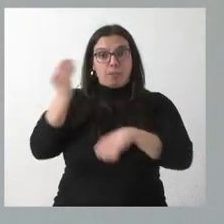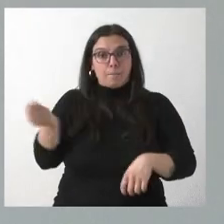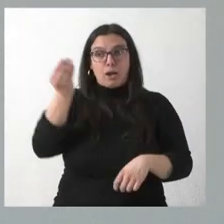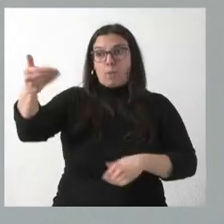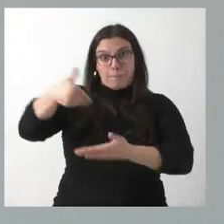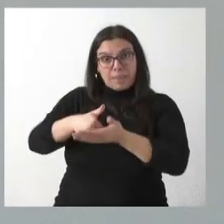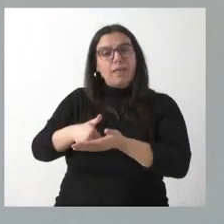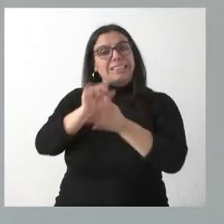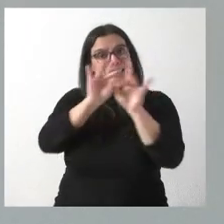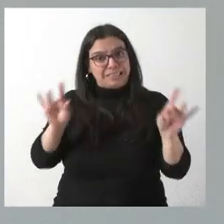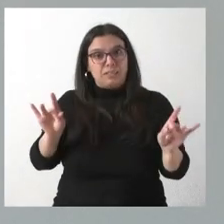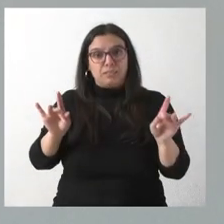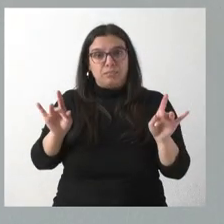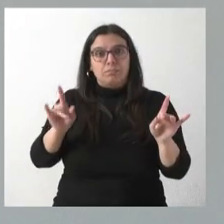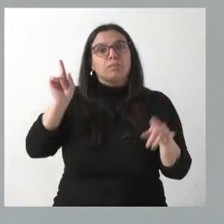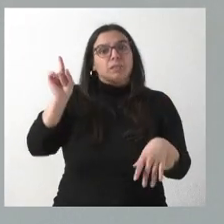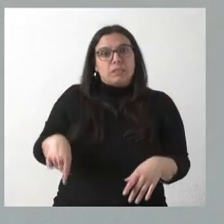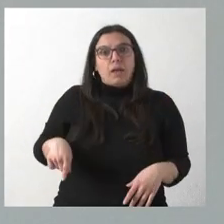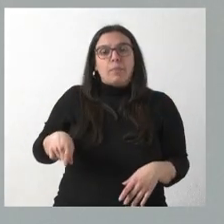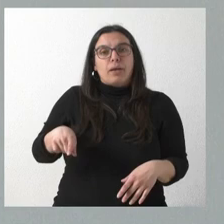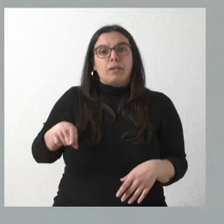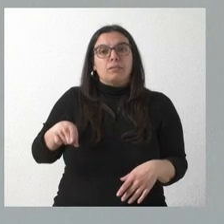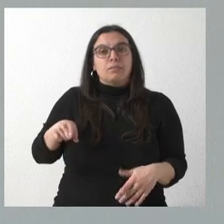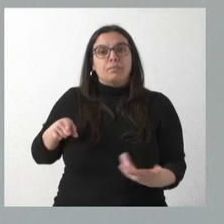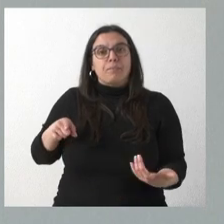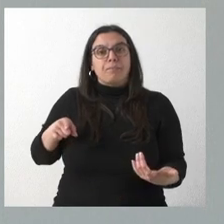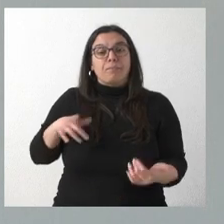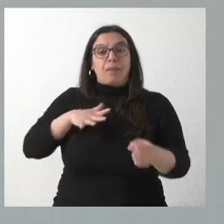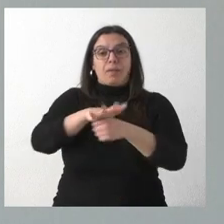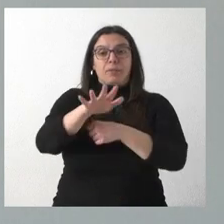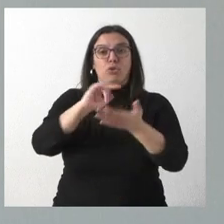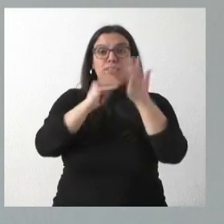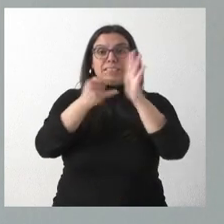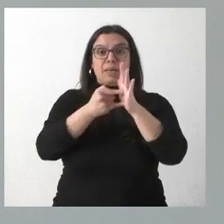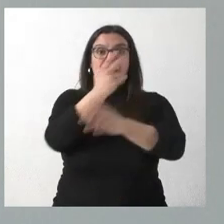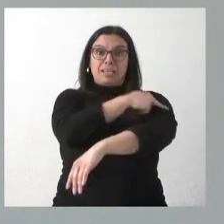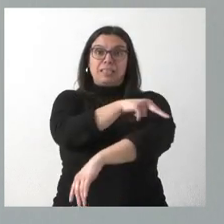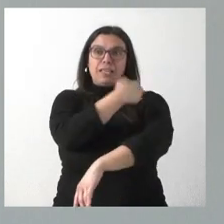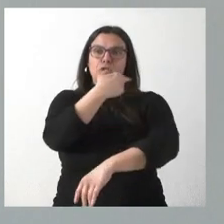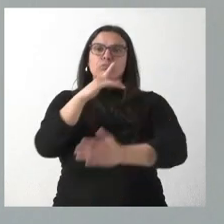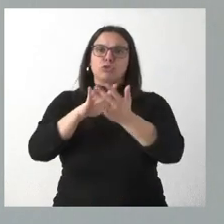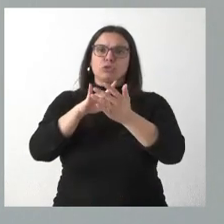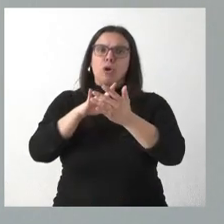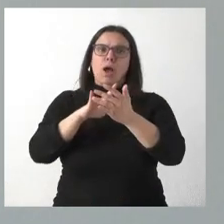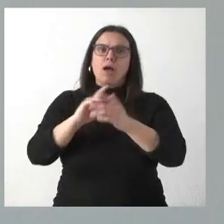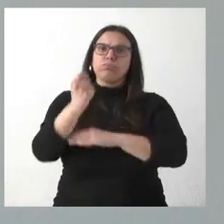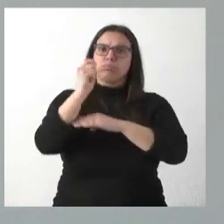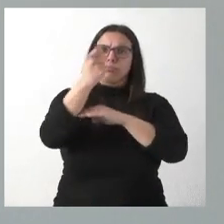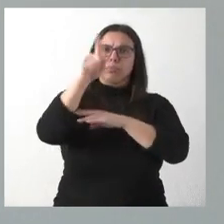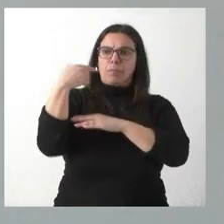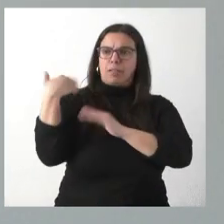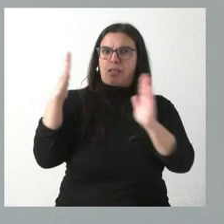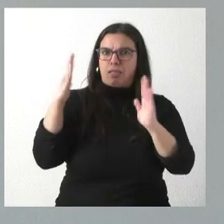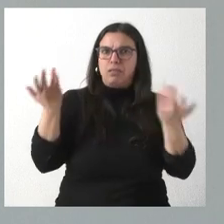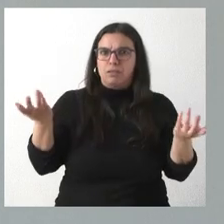solicitan y que, también, en el ámbito del sistema sanitario, han tenido algunos avances en los tiempos recientes, también extendibles